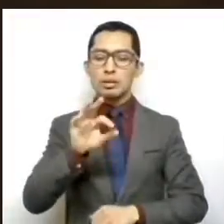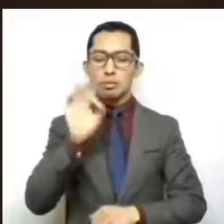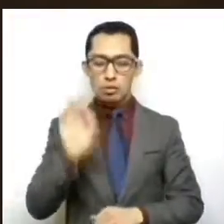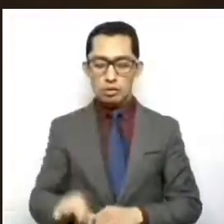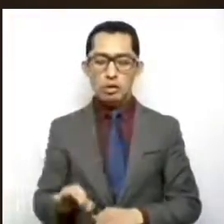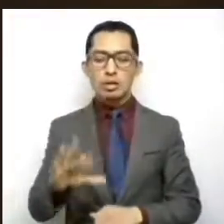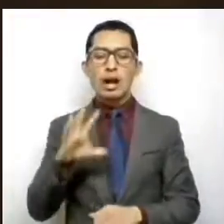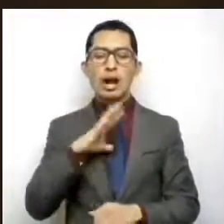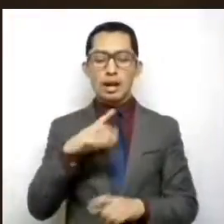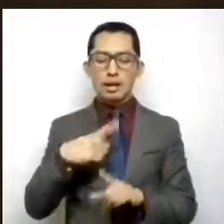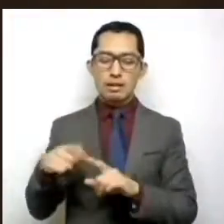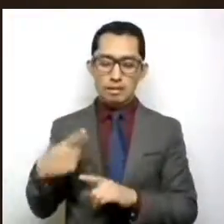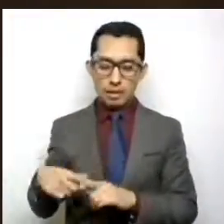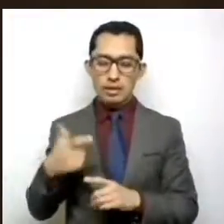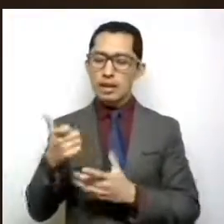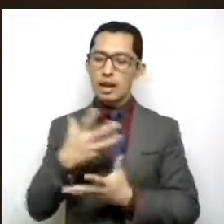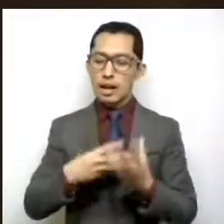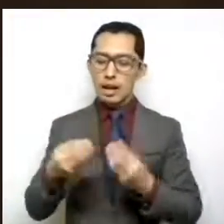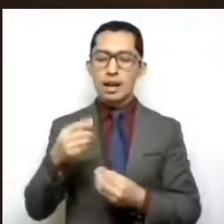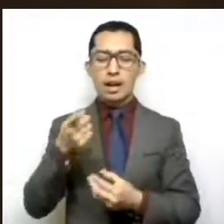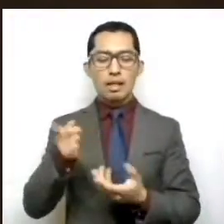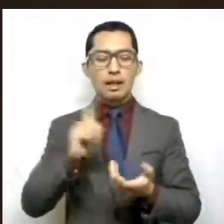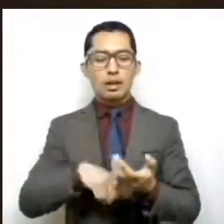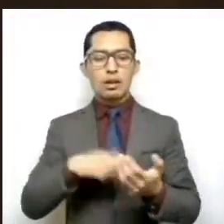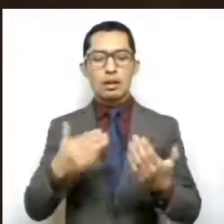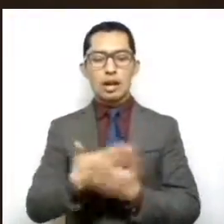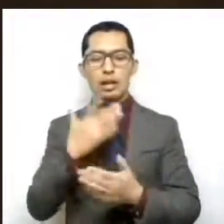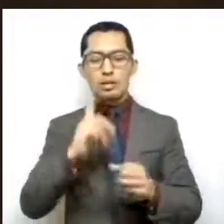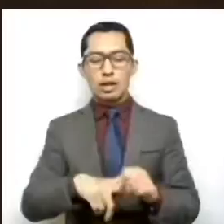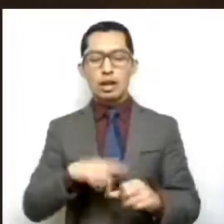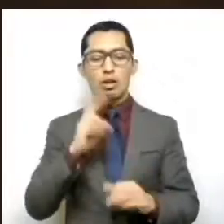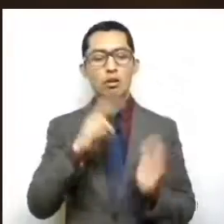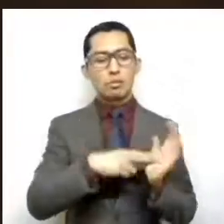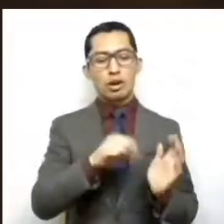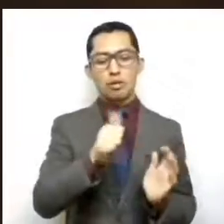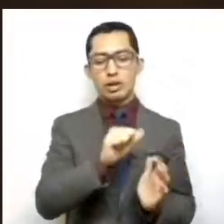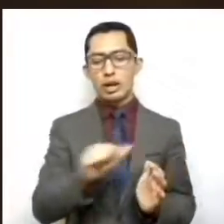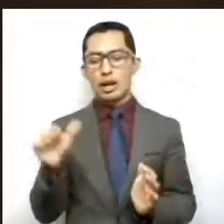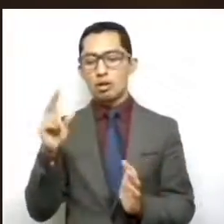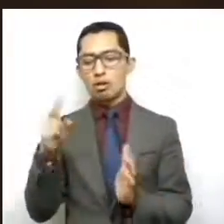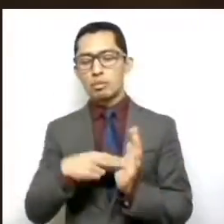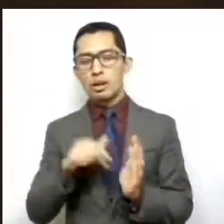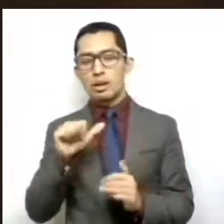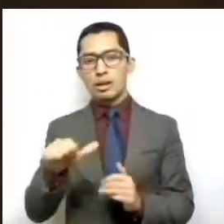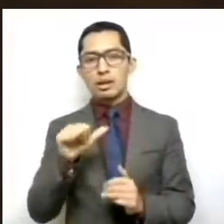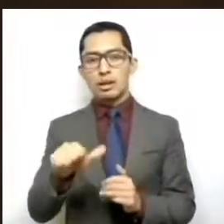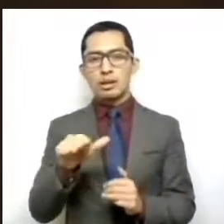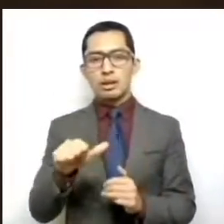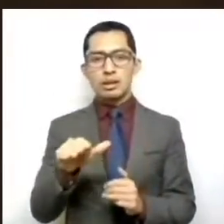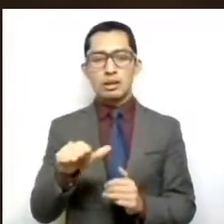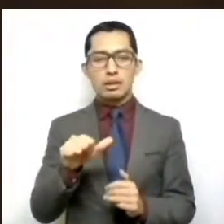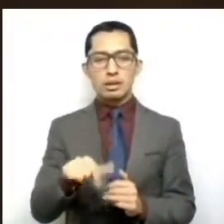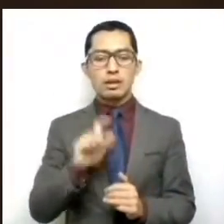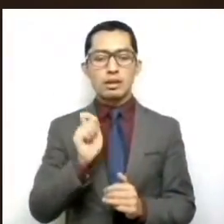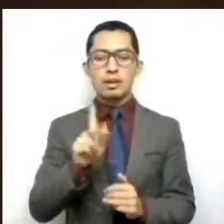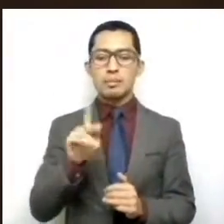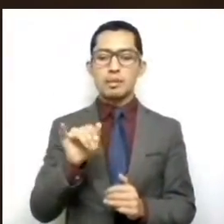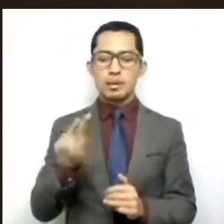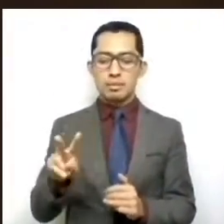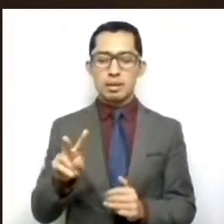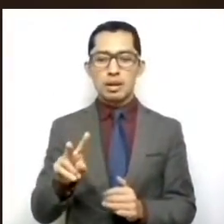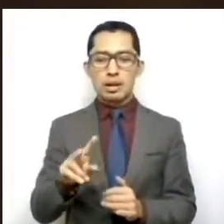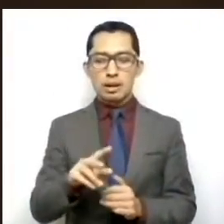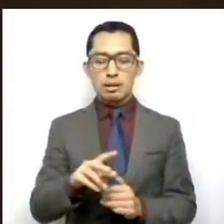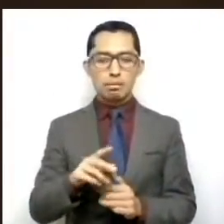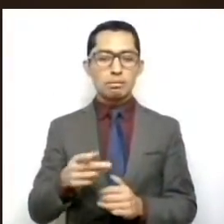Producto Interno Bruto Nacional y el periodo 2011 al 2016, por tanto, que el PIB como el PIB per